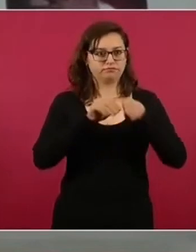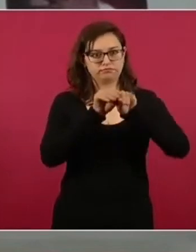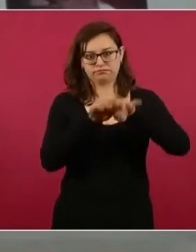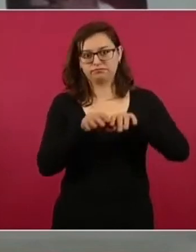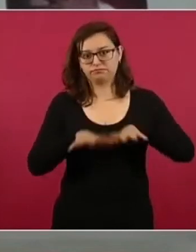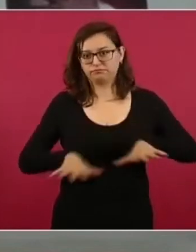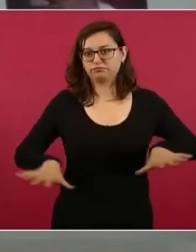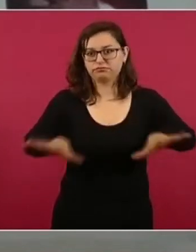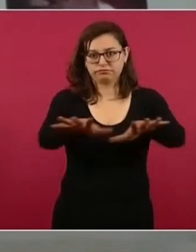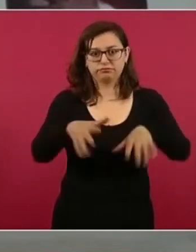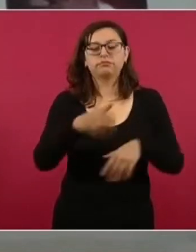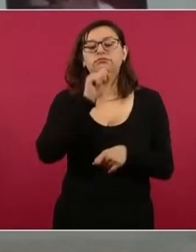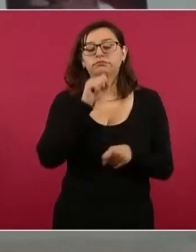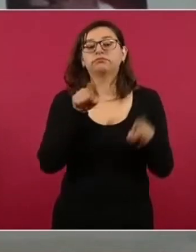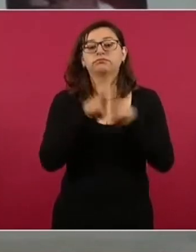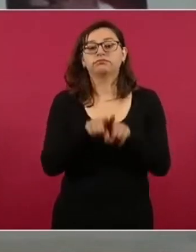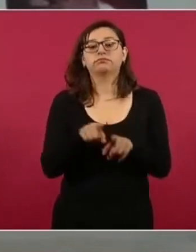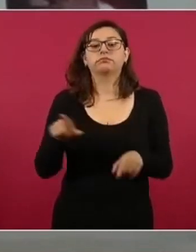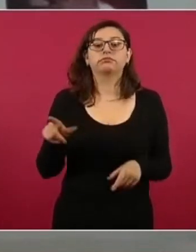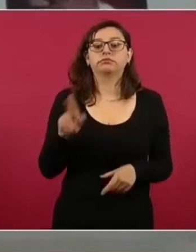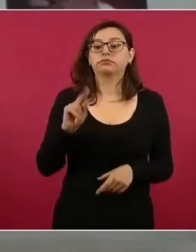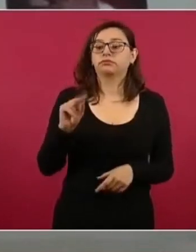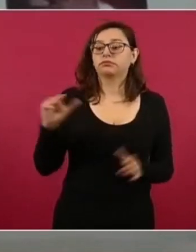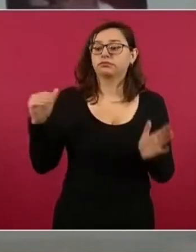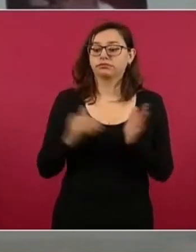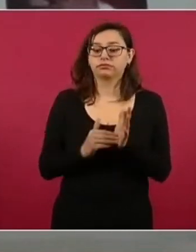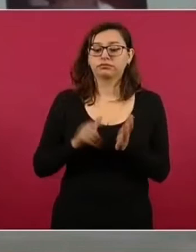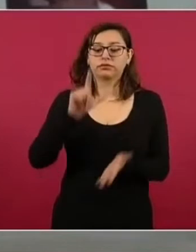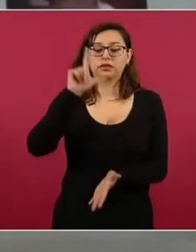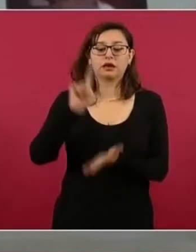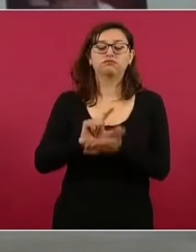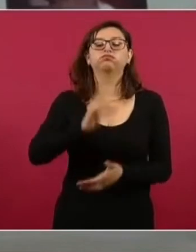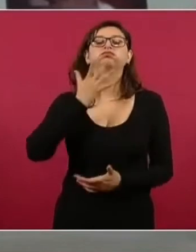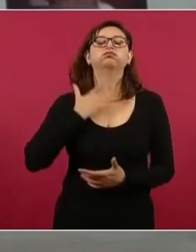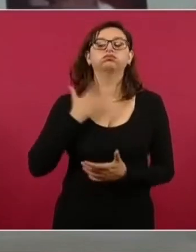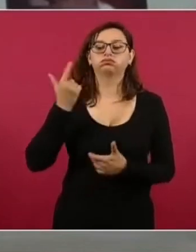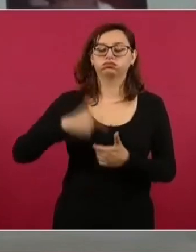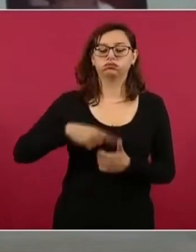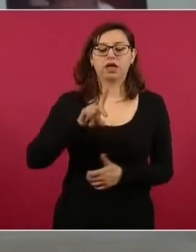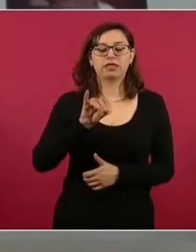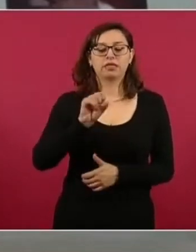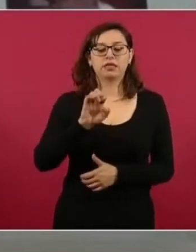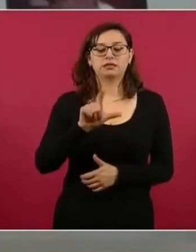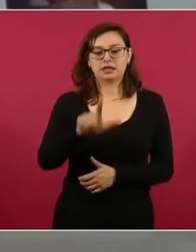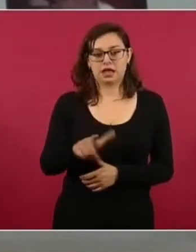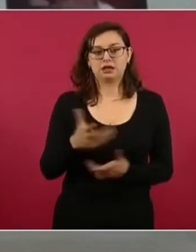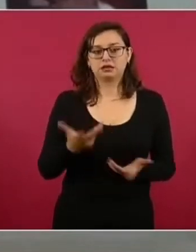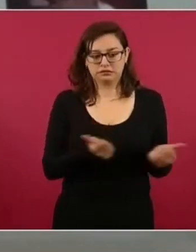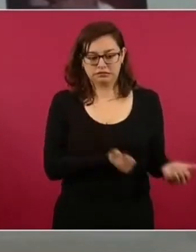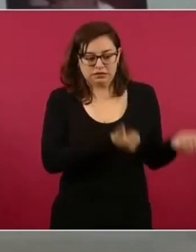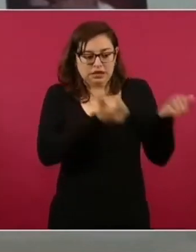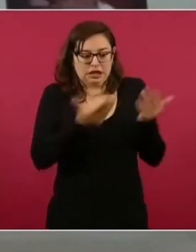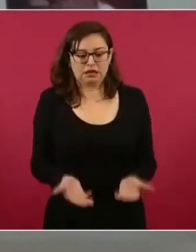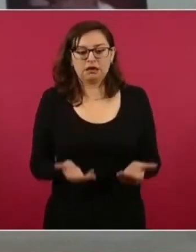ya mencionó el señor gobernador, estos ochenta mil litros de diésel que proporcionó ya la Secretaría de Marina, pues hoy